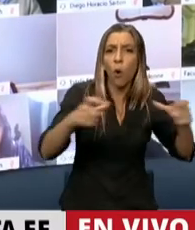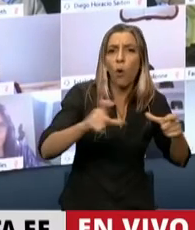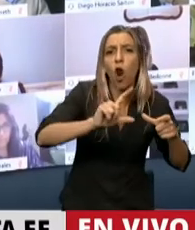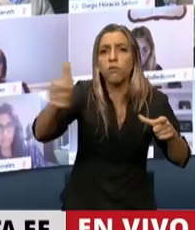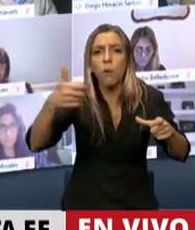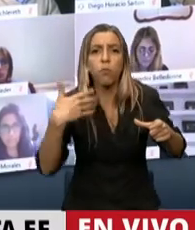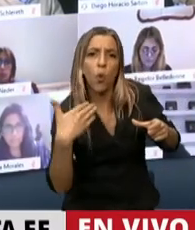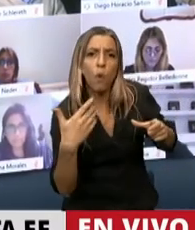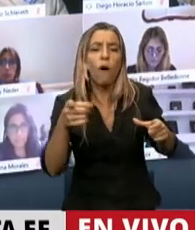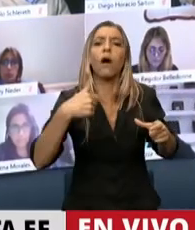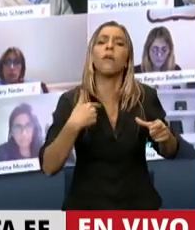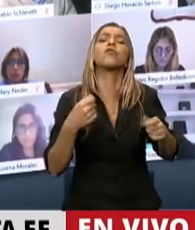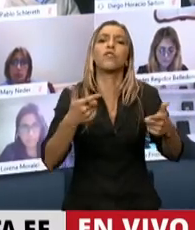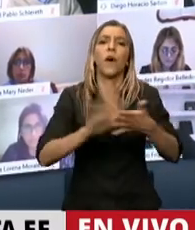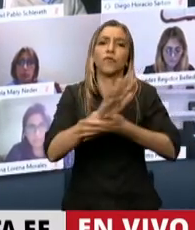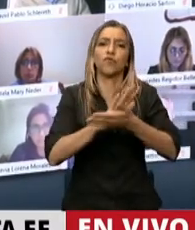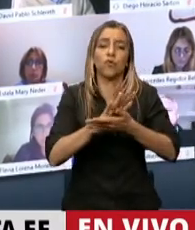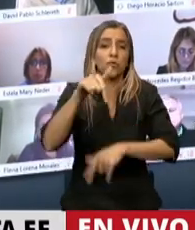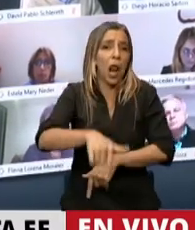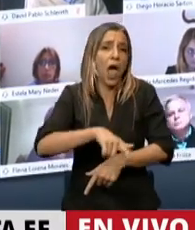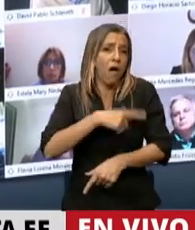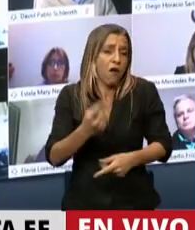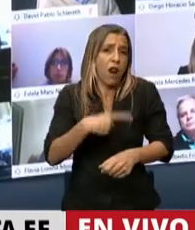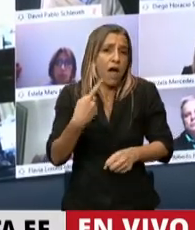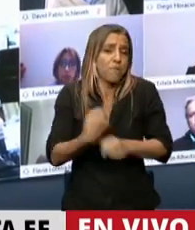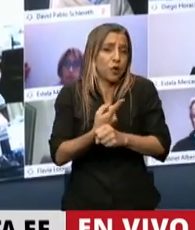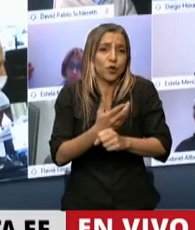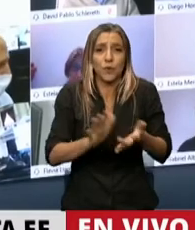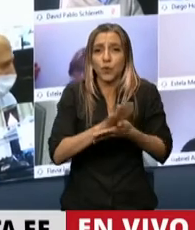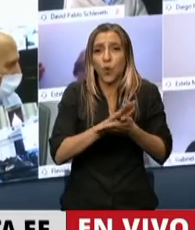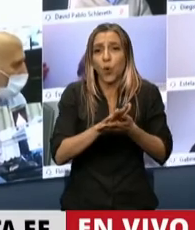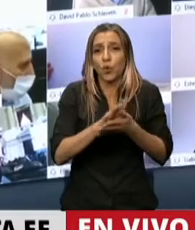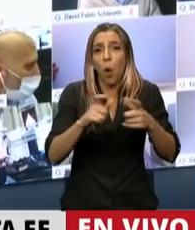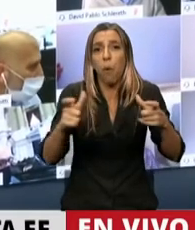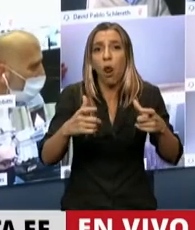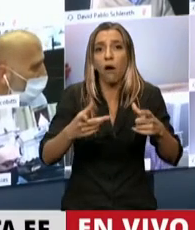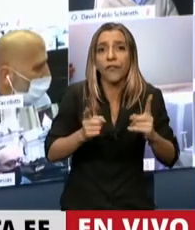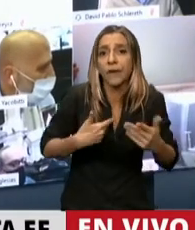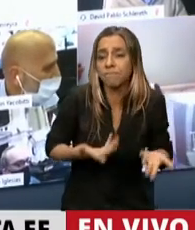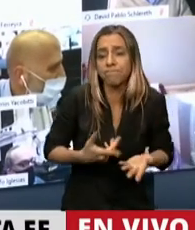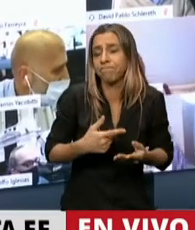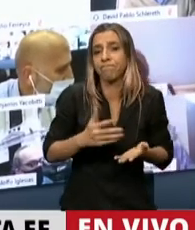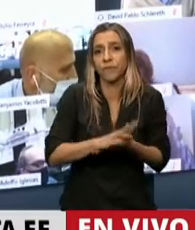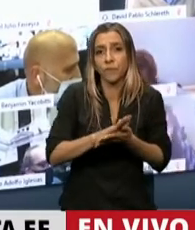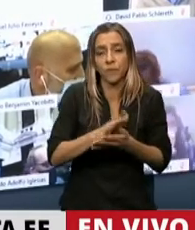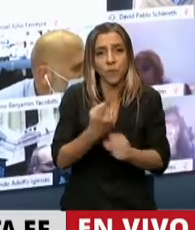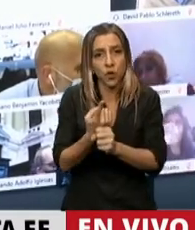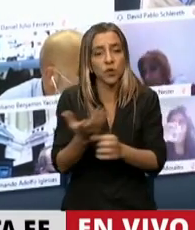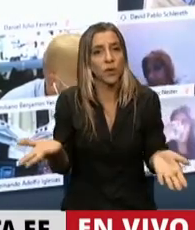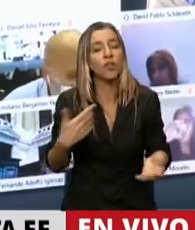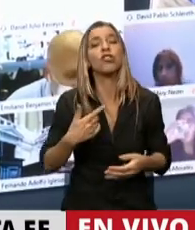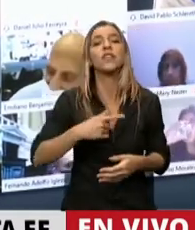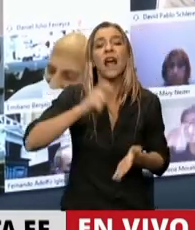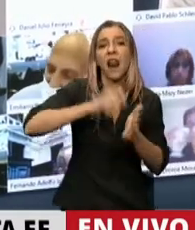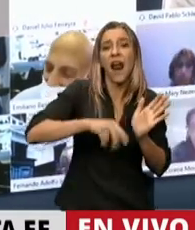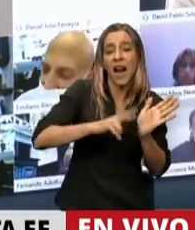problema a las empresas pymes que quieren defender. Pero también es justo decir que la segmentación del 60-20-40,